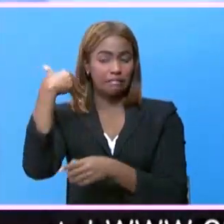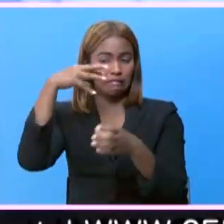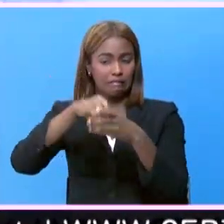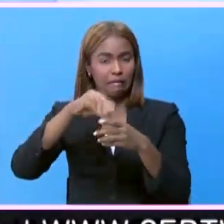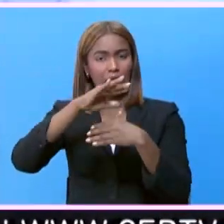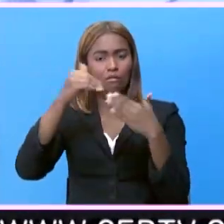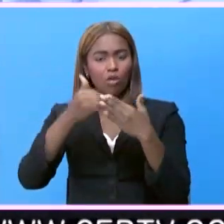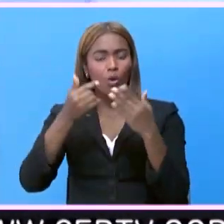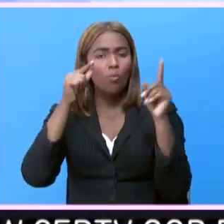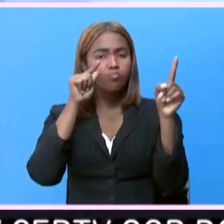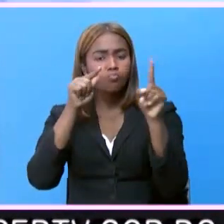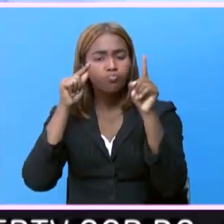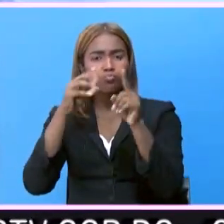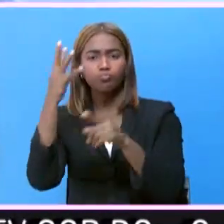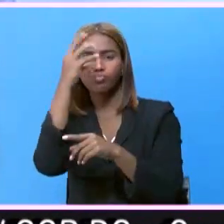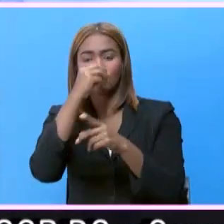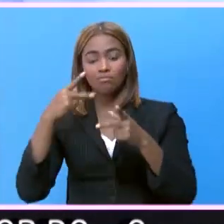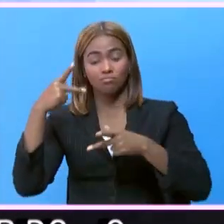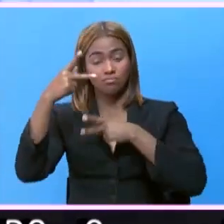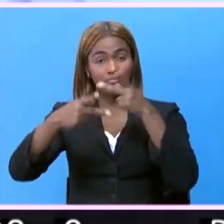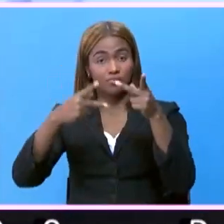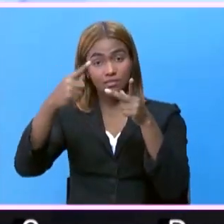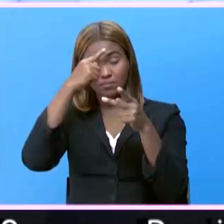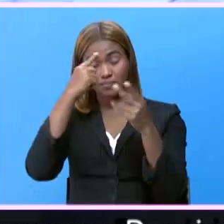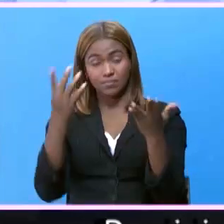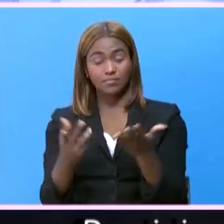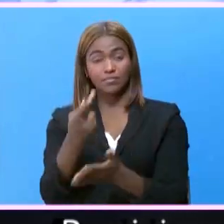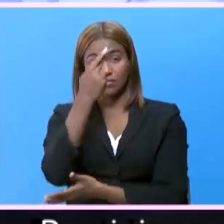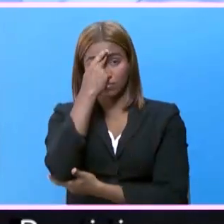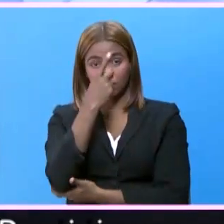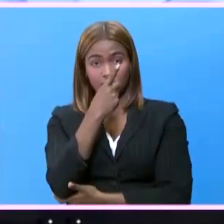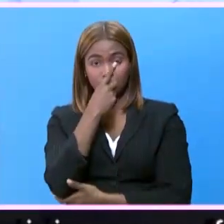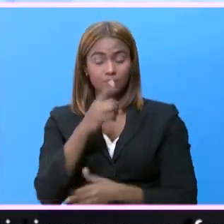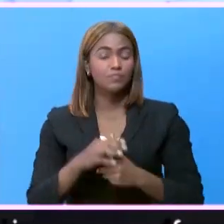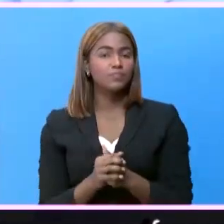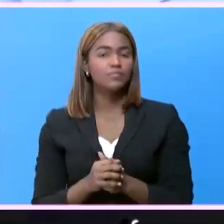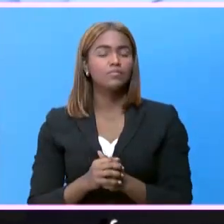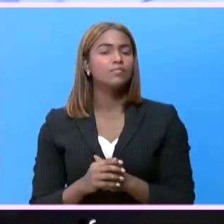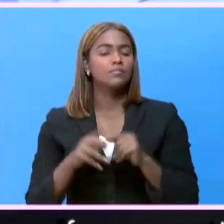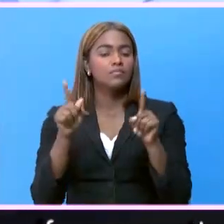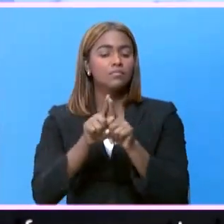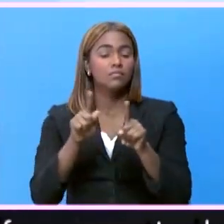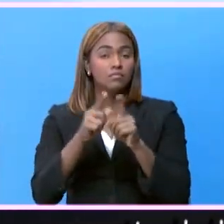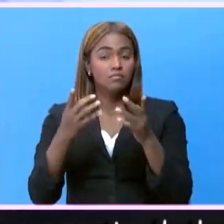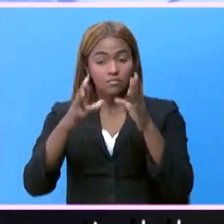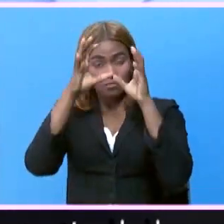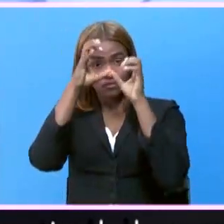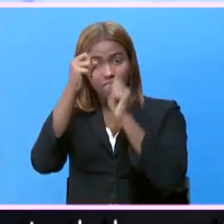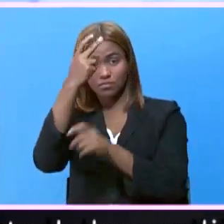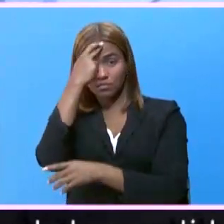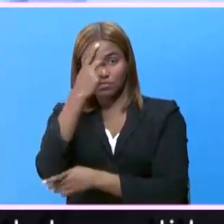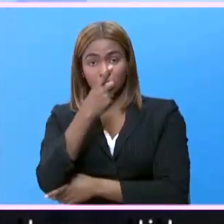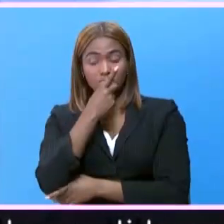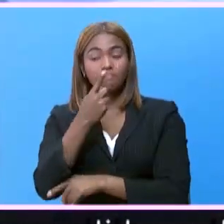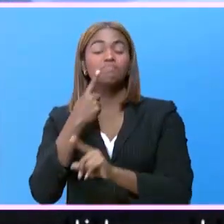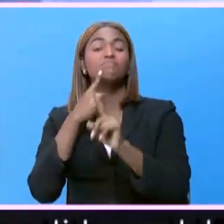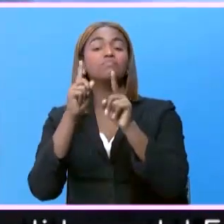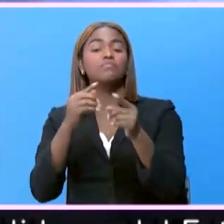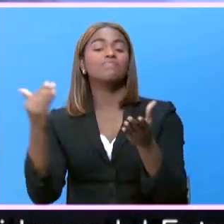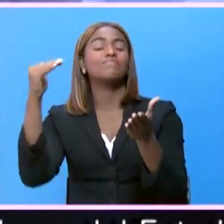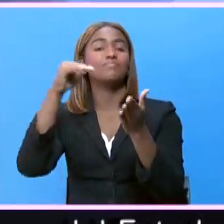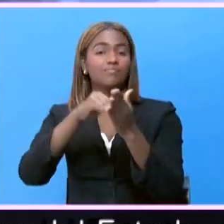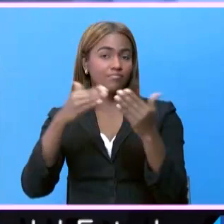los principales polos turísticos de la República Dominicana. justamente el presidente de la República ordenó la